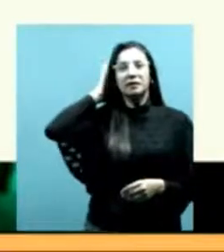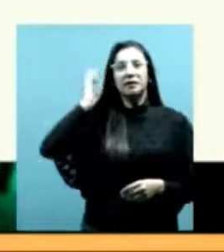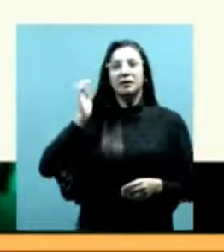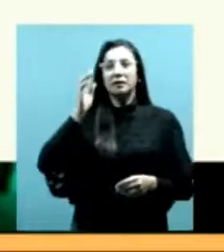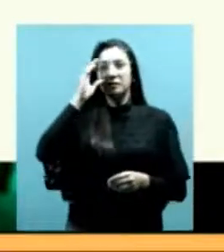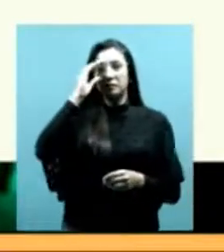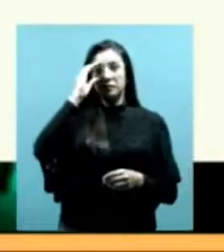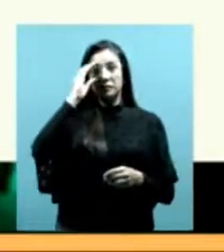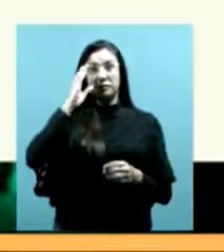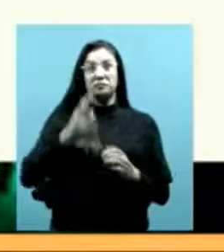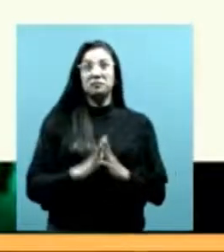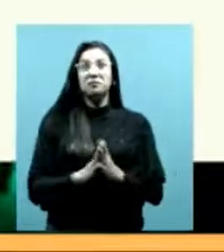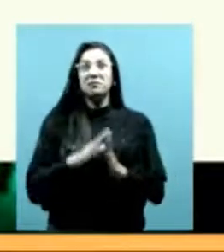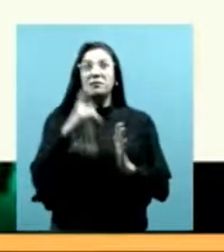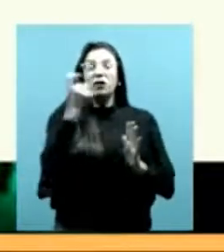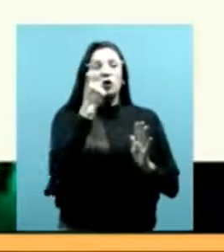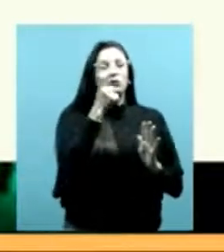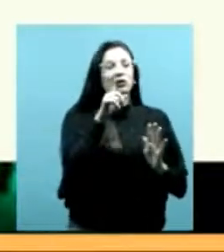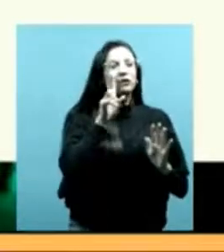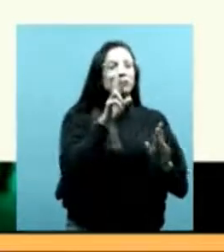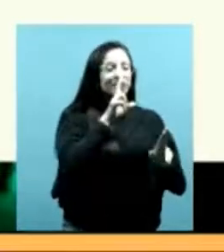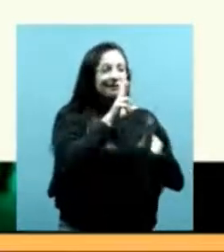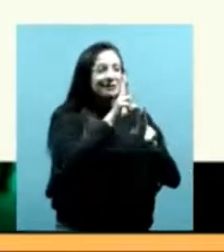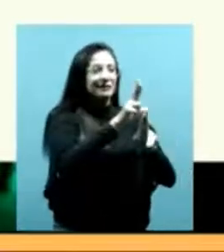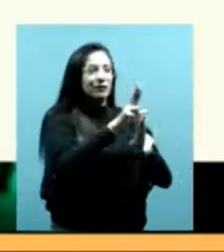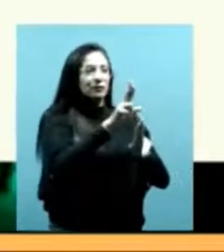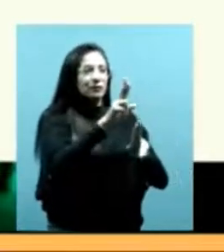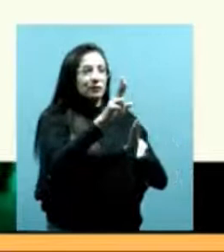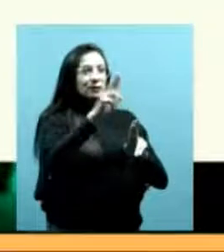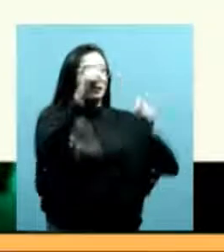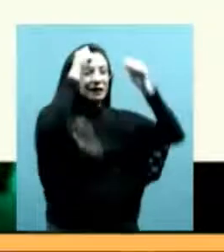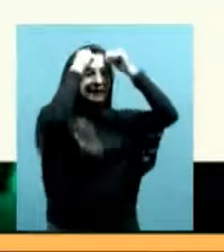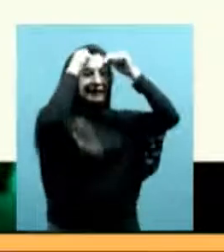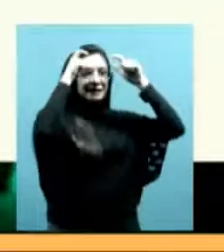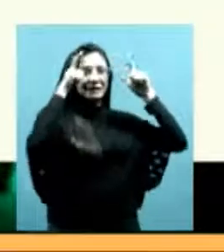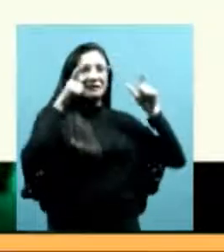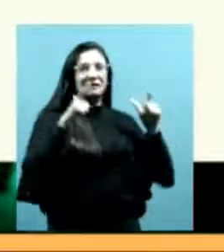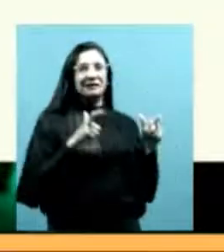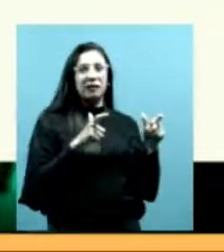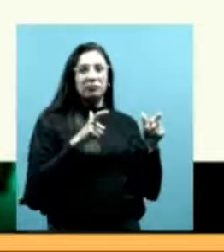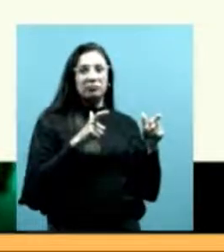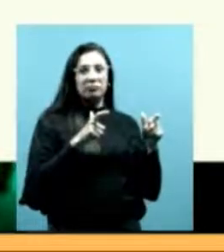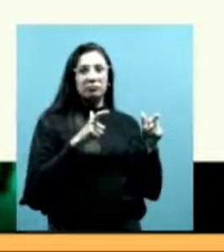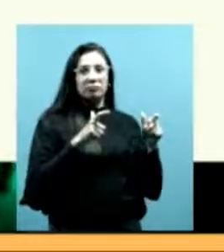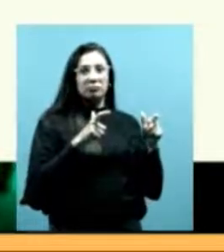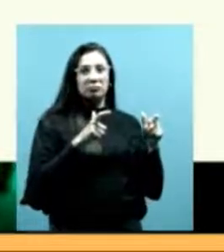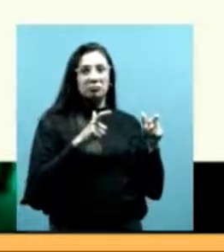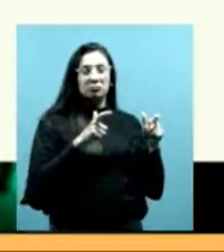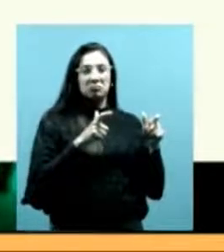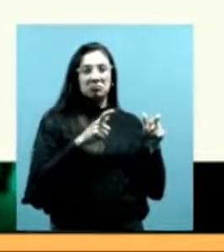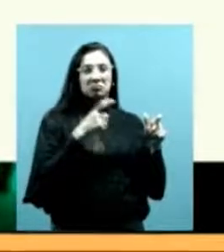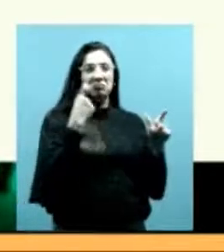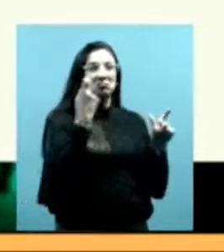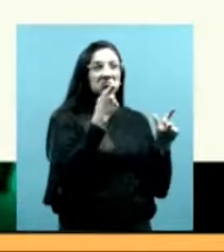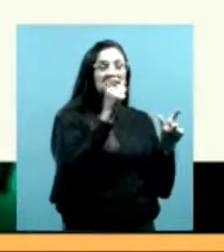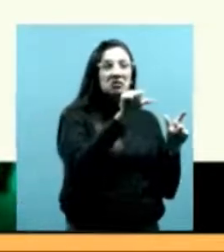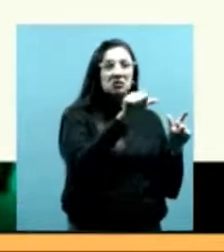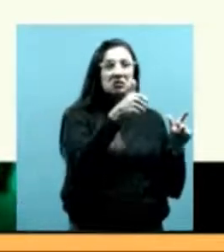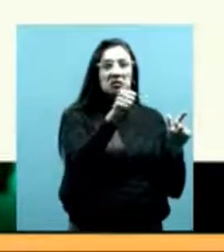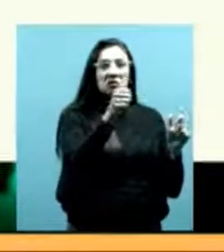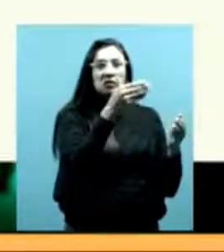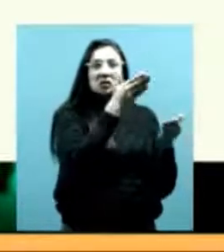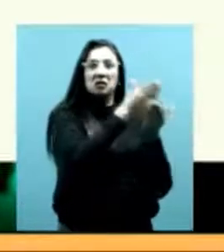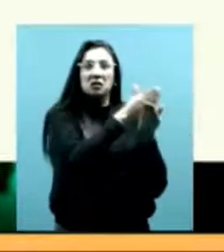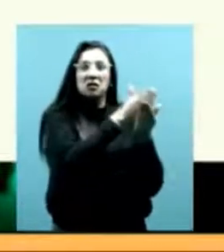evidencias de reconocimiento estatal para aprobar la ancestralidad en los territorios. Vimos después otro uso de los archivos que es la lógica de la